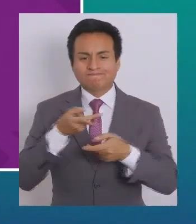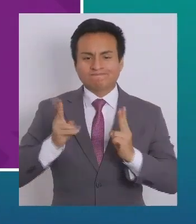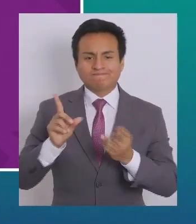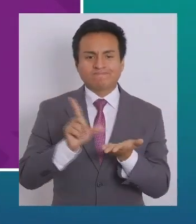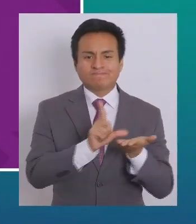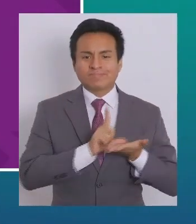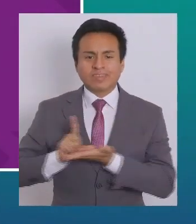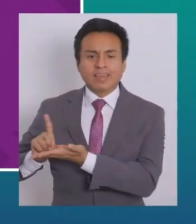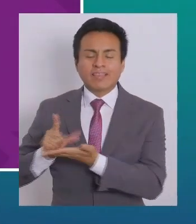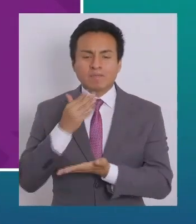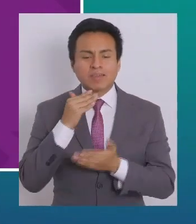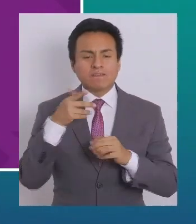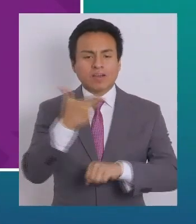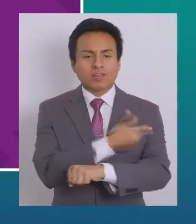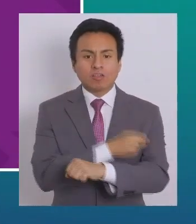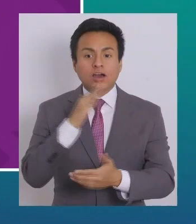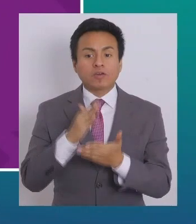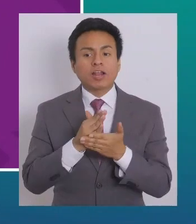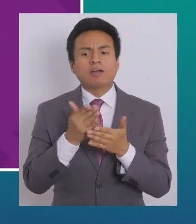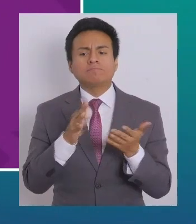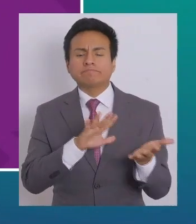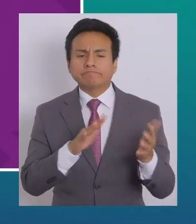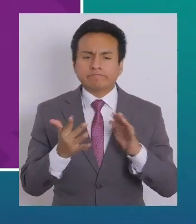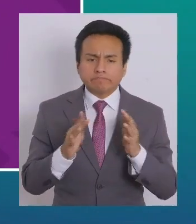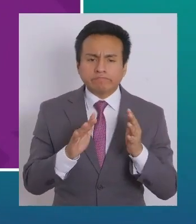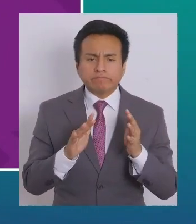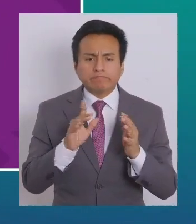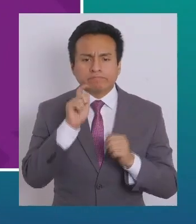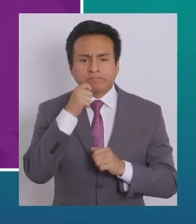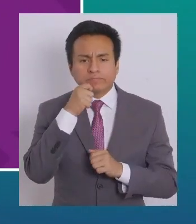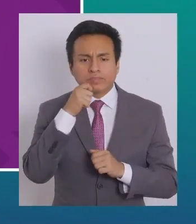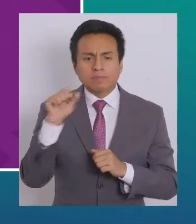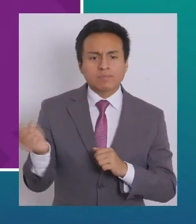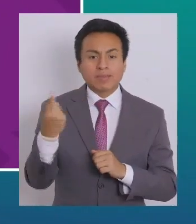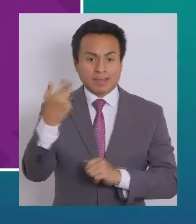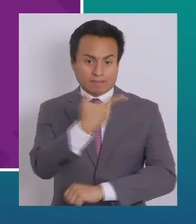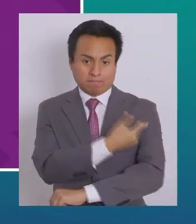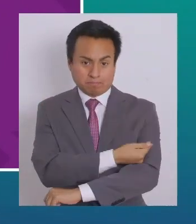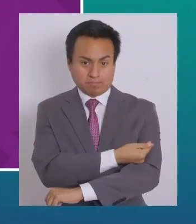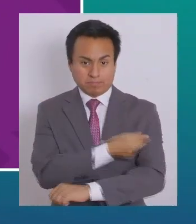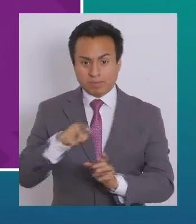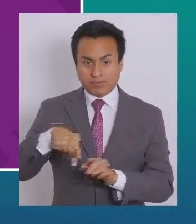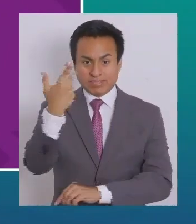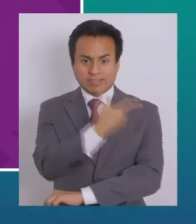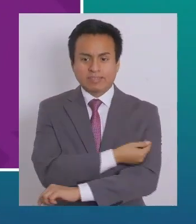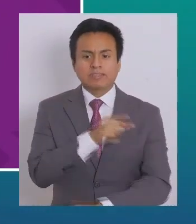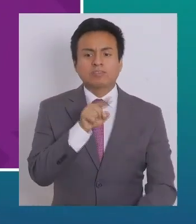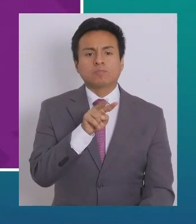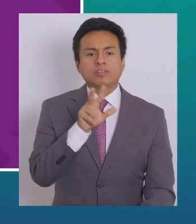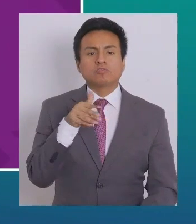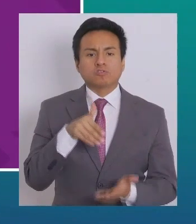hemos vacunado hasta el momento con primera dosis a la cantidad de 128